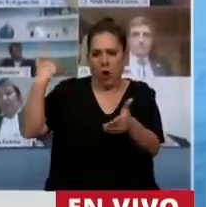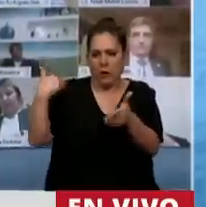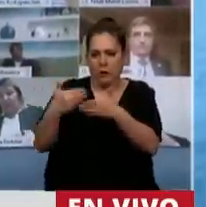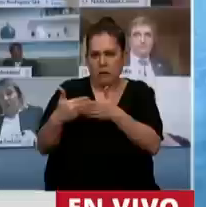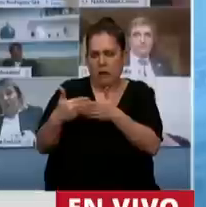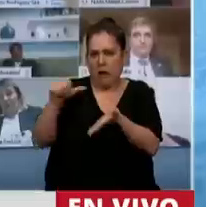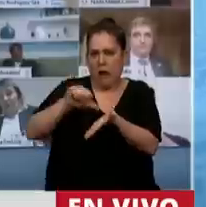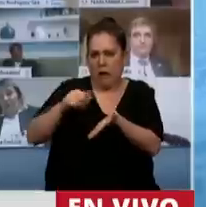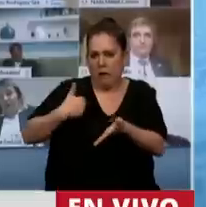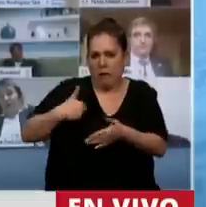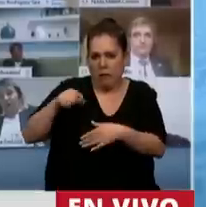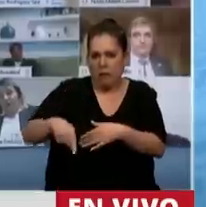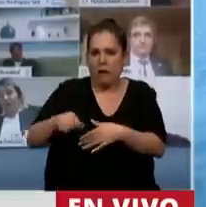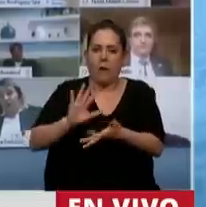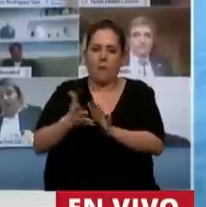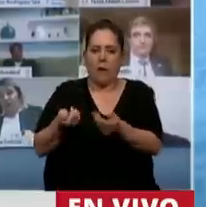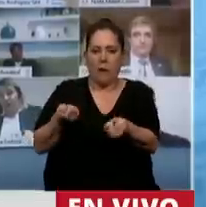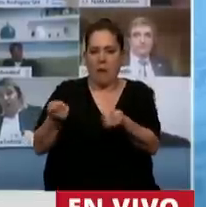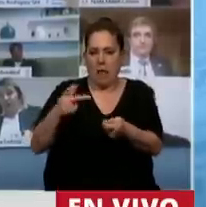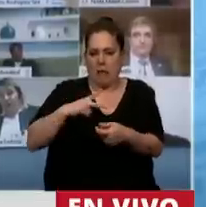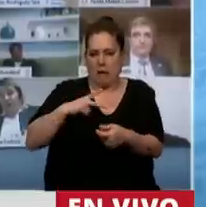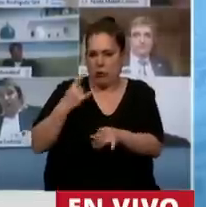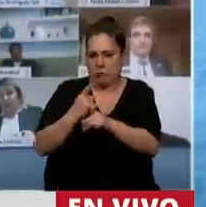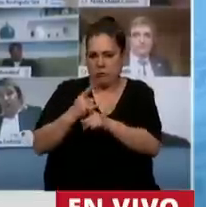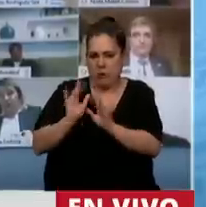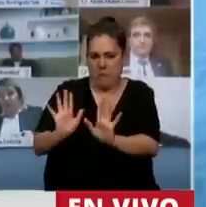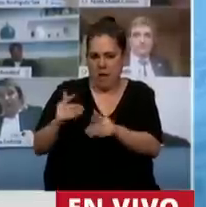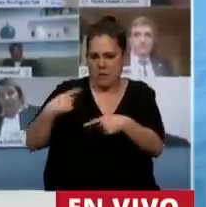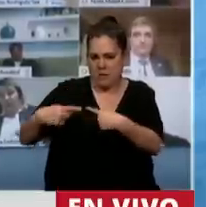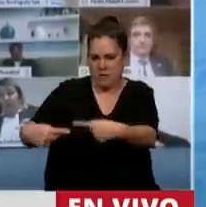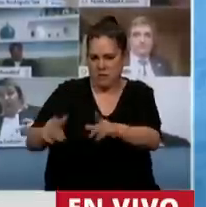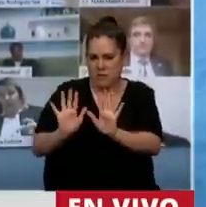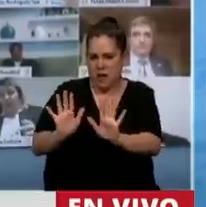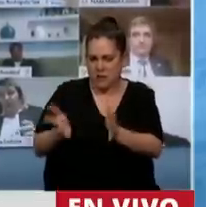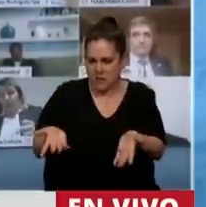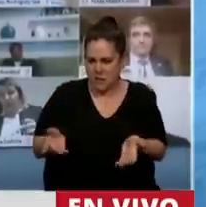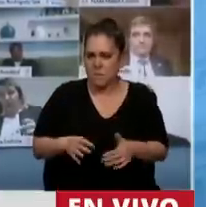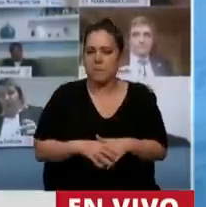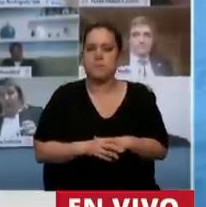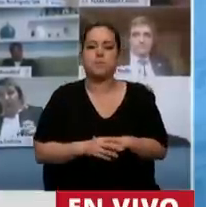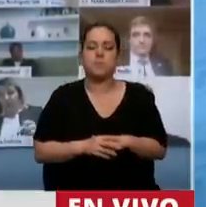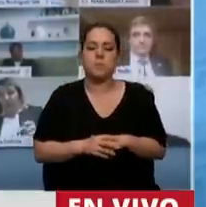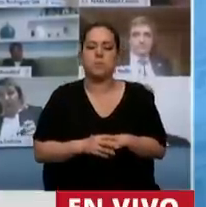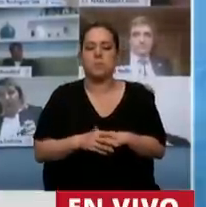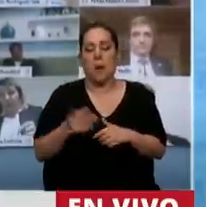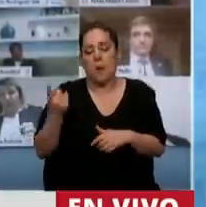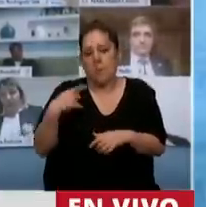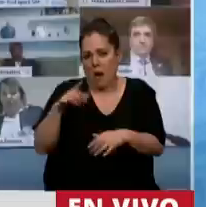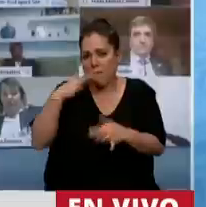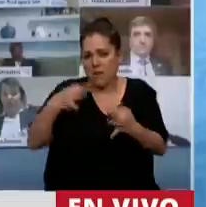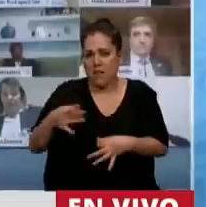criterio, esos poderes fácticos. Y en ese punto evidentemente están equivocados.